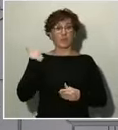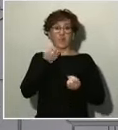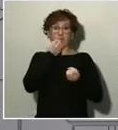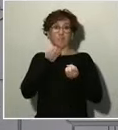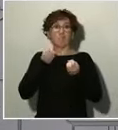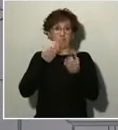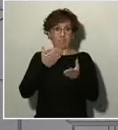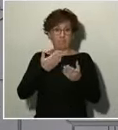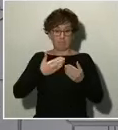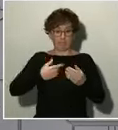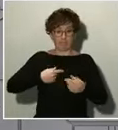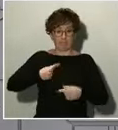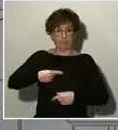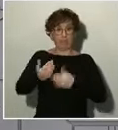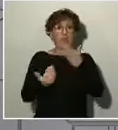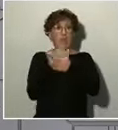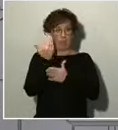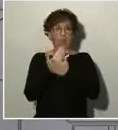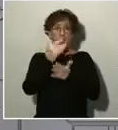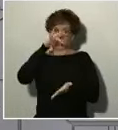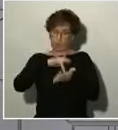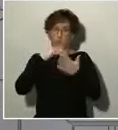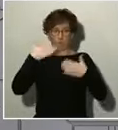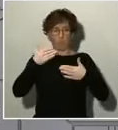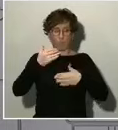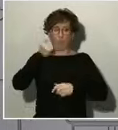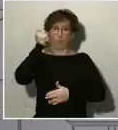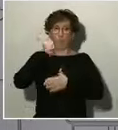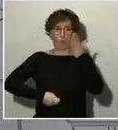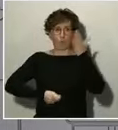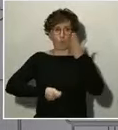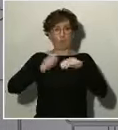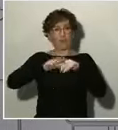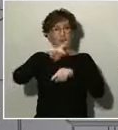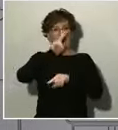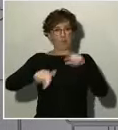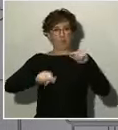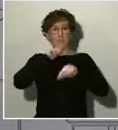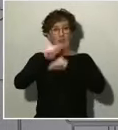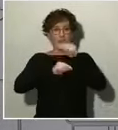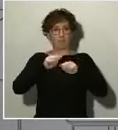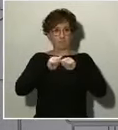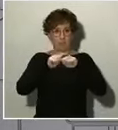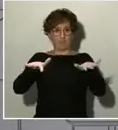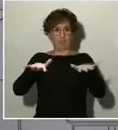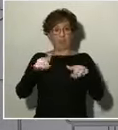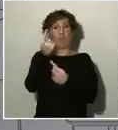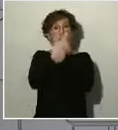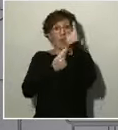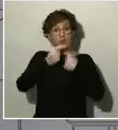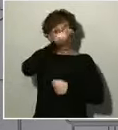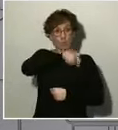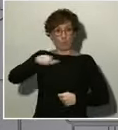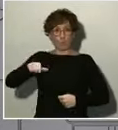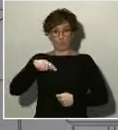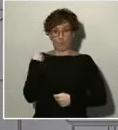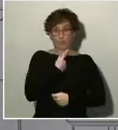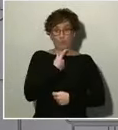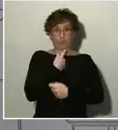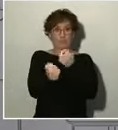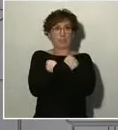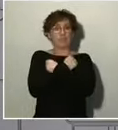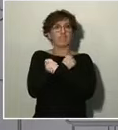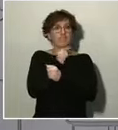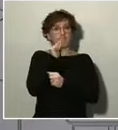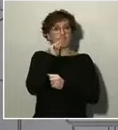lucha contra la pandemia. Días en los que algunos de nuestros seres queridos han sido contagiados mientras otros están